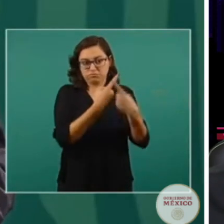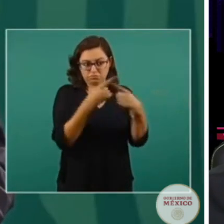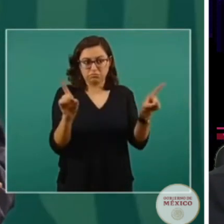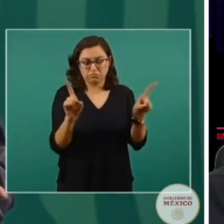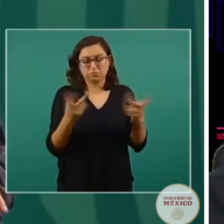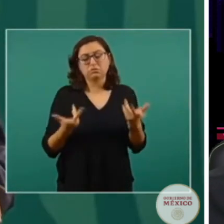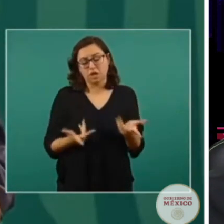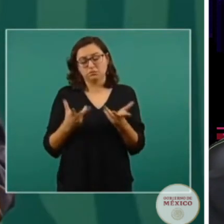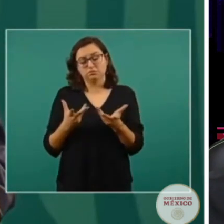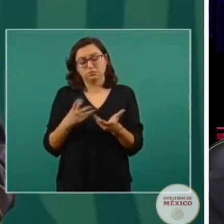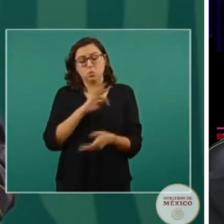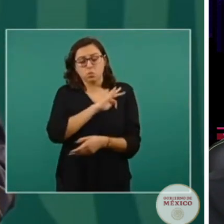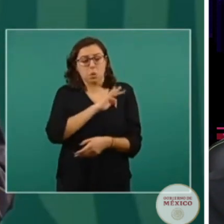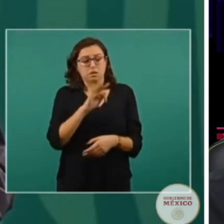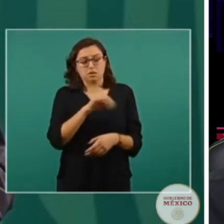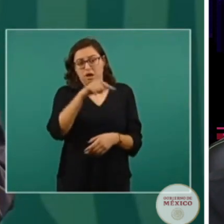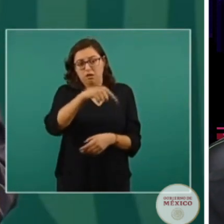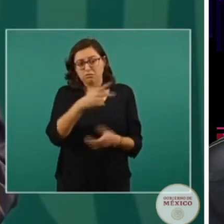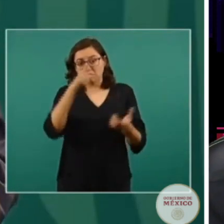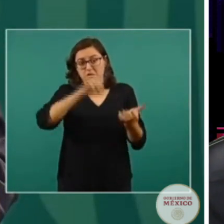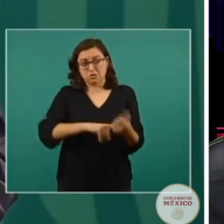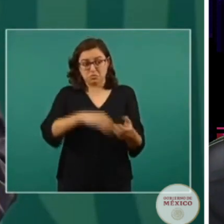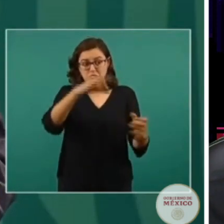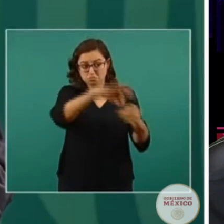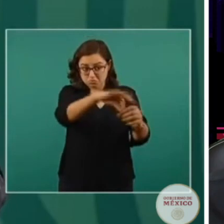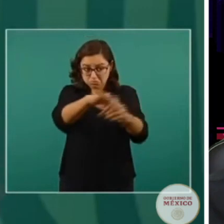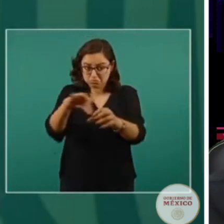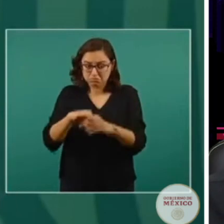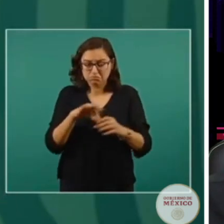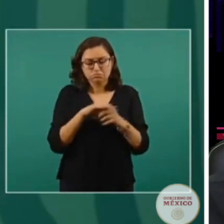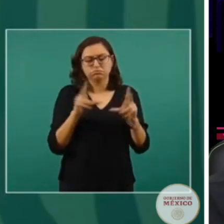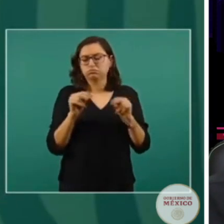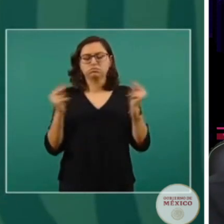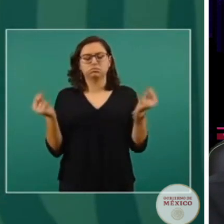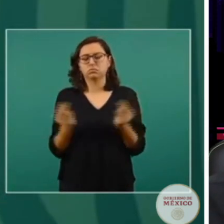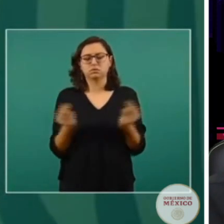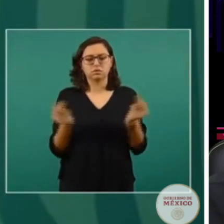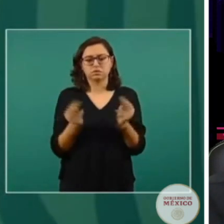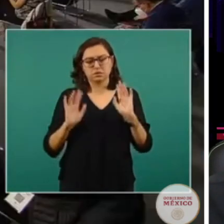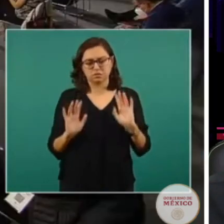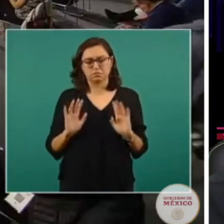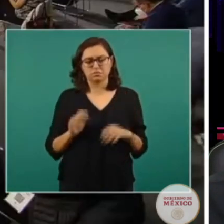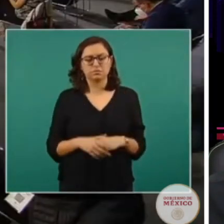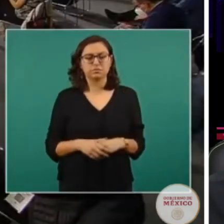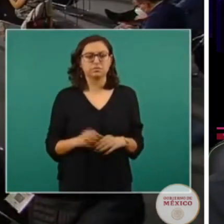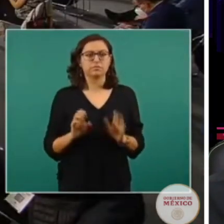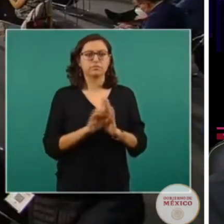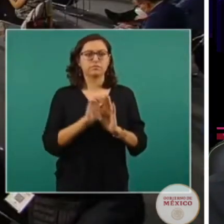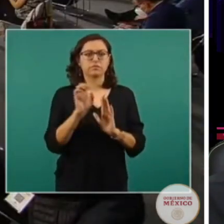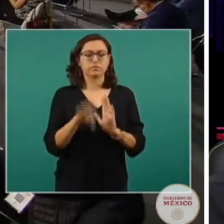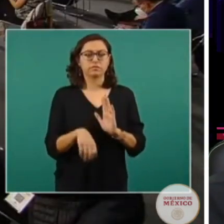permitido. Entonces, en esos casos es donde no va a haber elección. Por ejemplo,